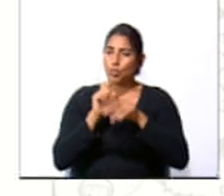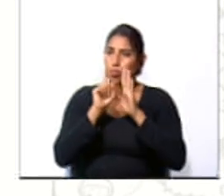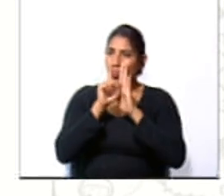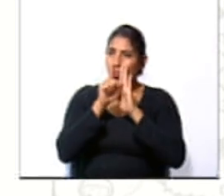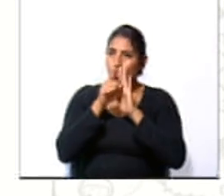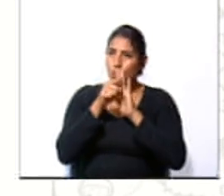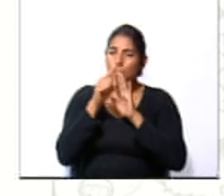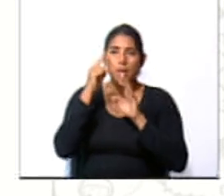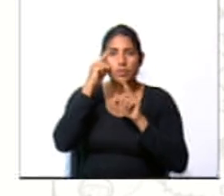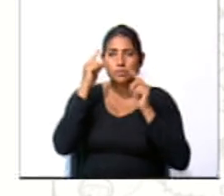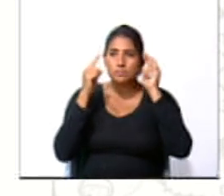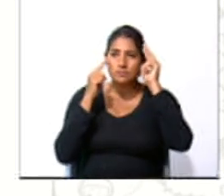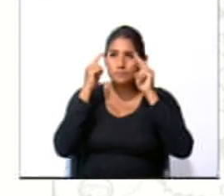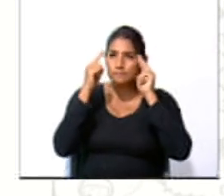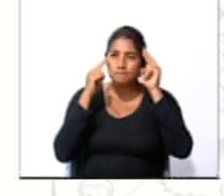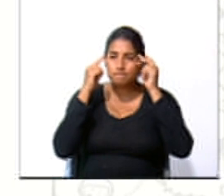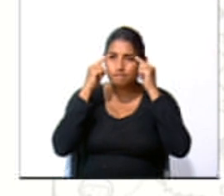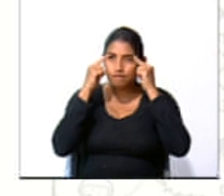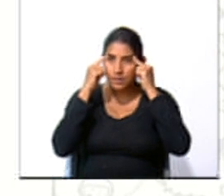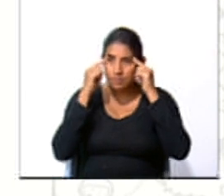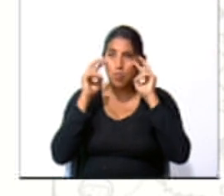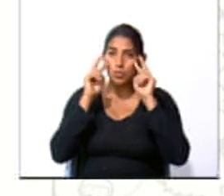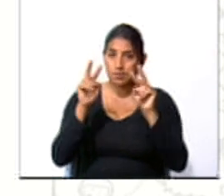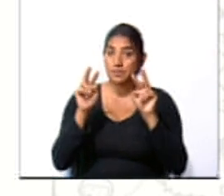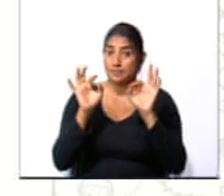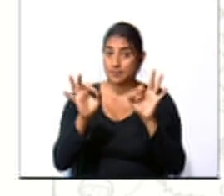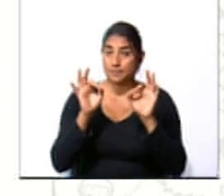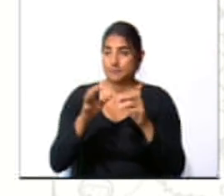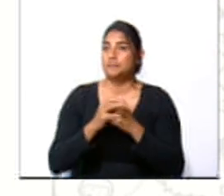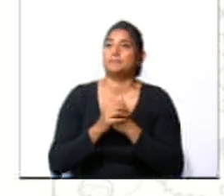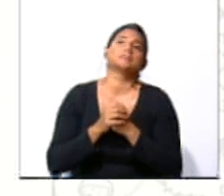y entonces vamos a observar, ¿de acuerdo?